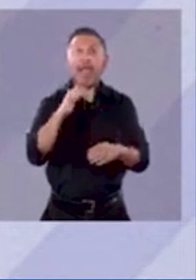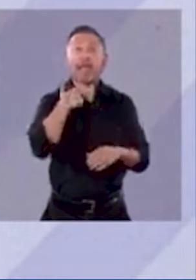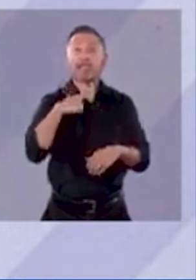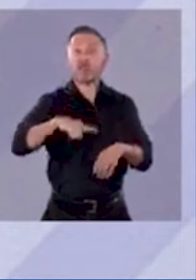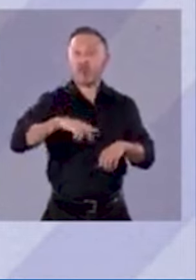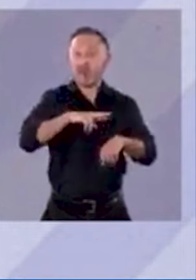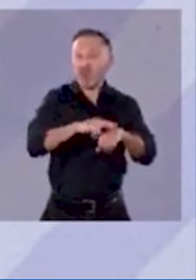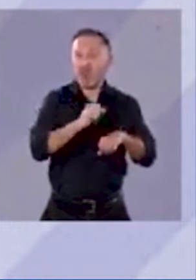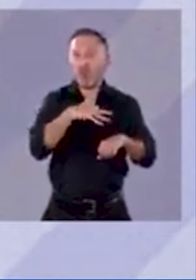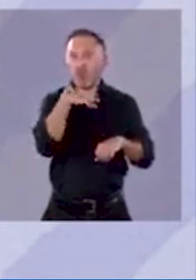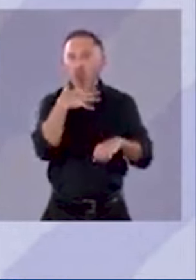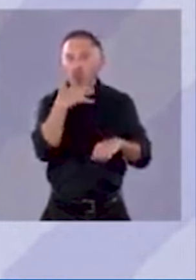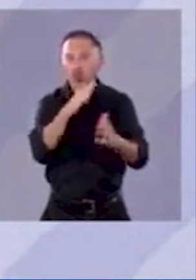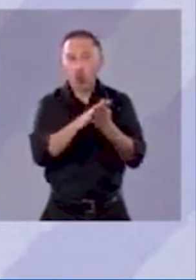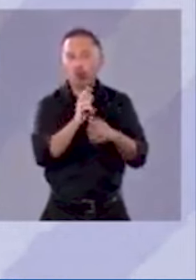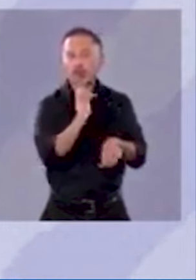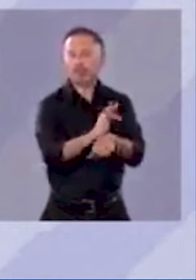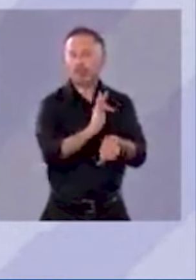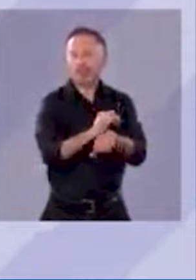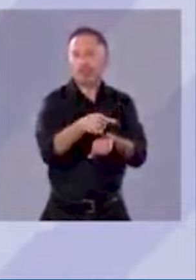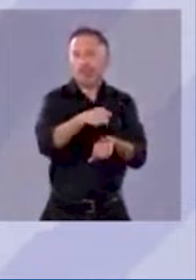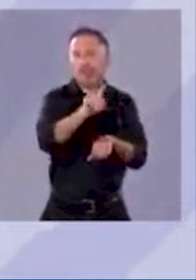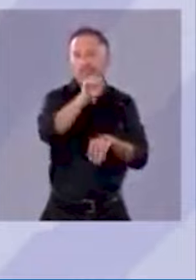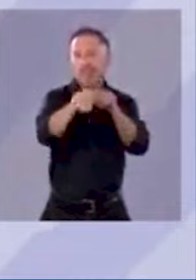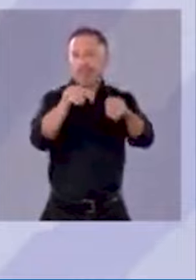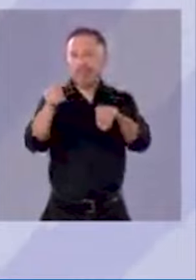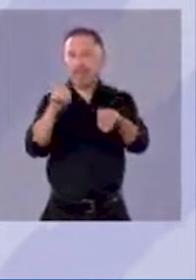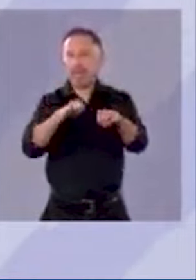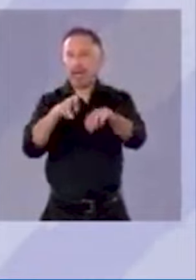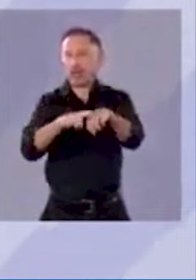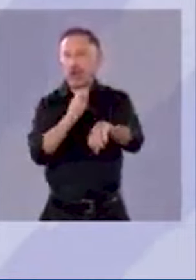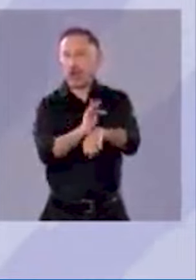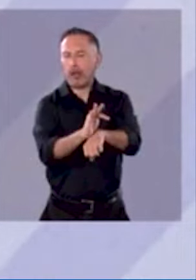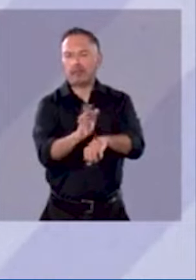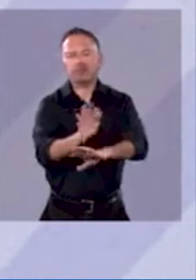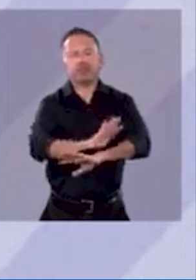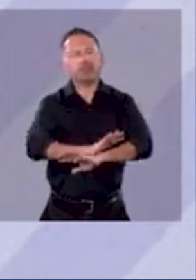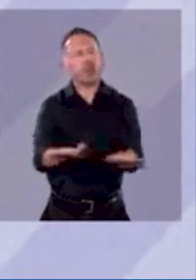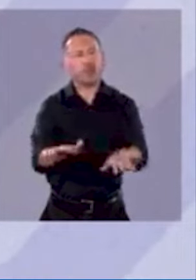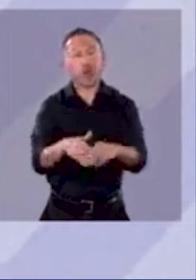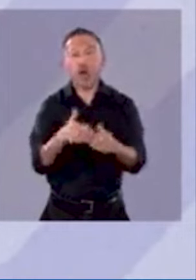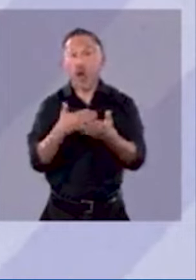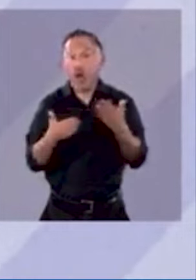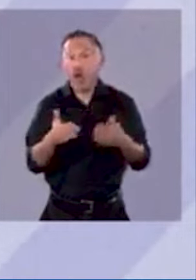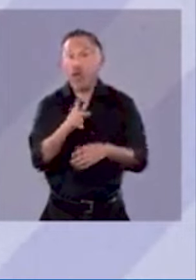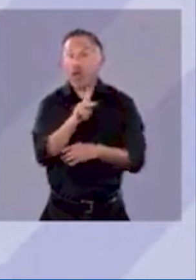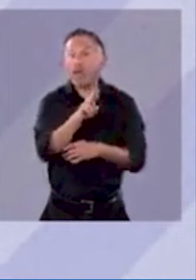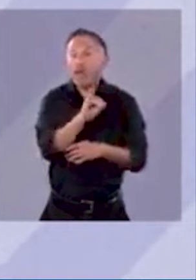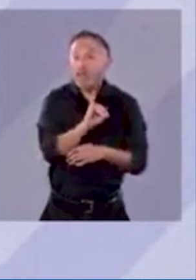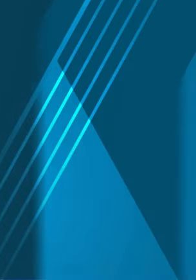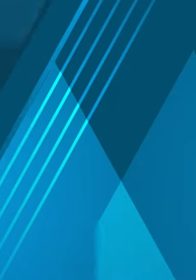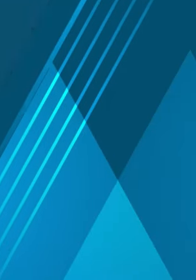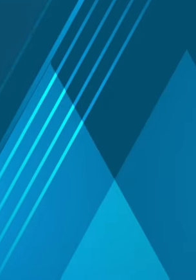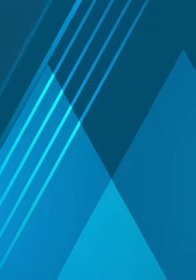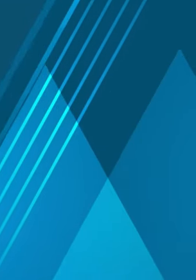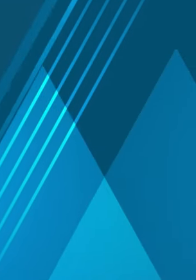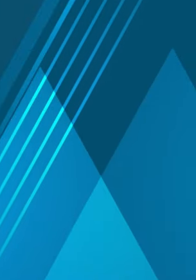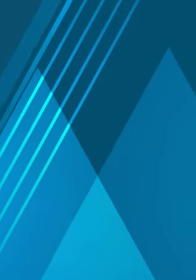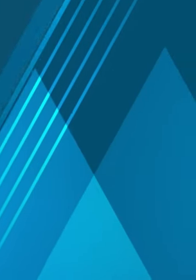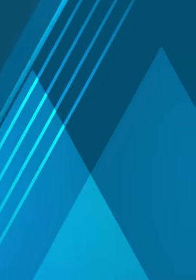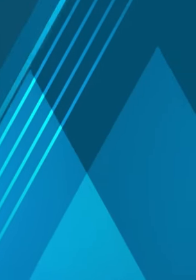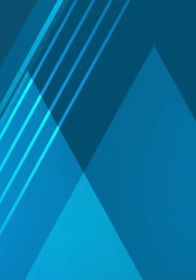corruptos como los que hoy el PRI y el PAN, en contubernio con Morena, han puesto en diversos países.